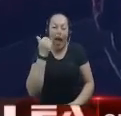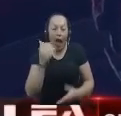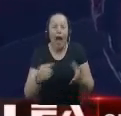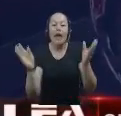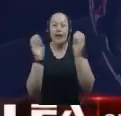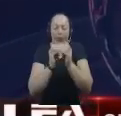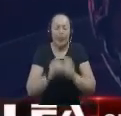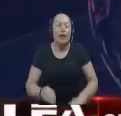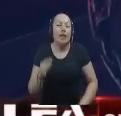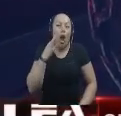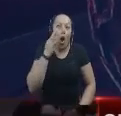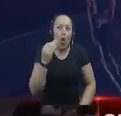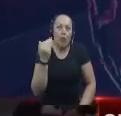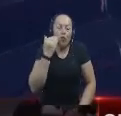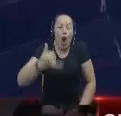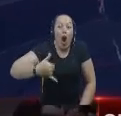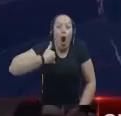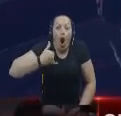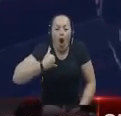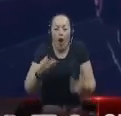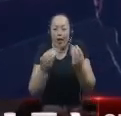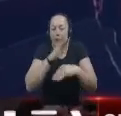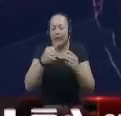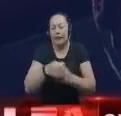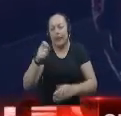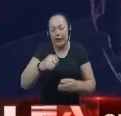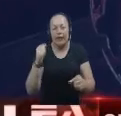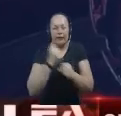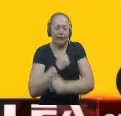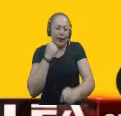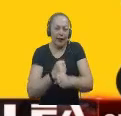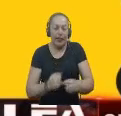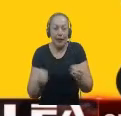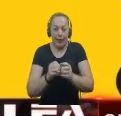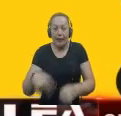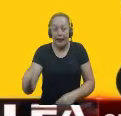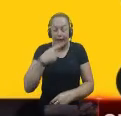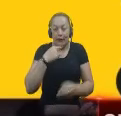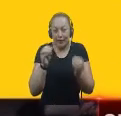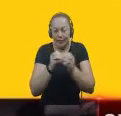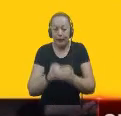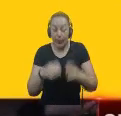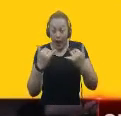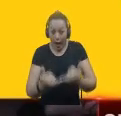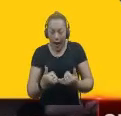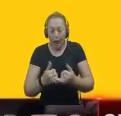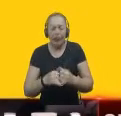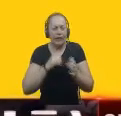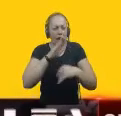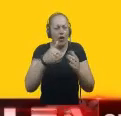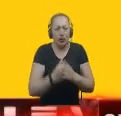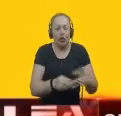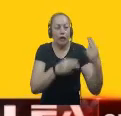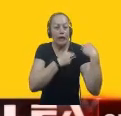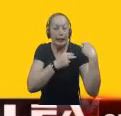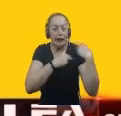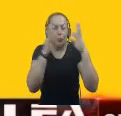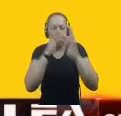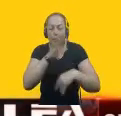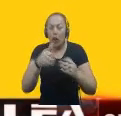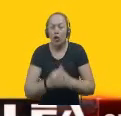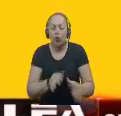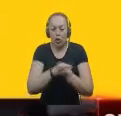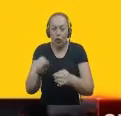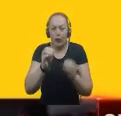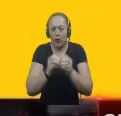hombres adolescentes y jóvenes Y requerimos pues trabajar con ellos La tarea ahora es que todos los municipios Cumplan este año